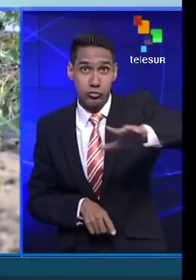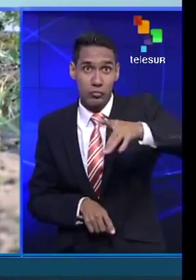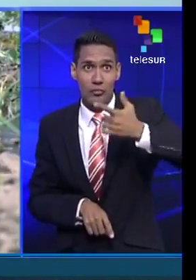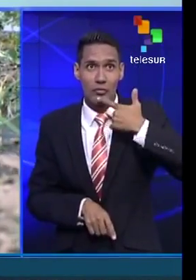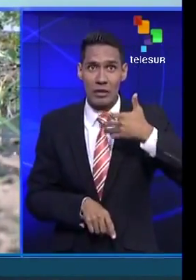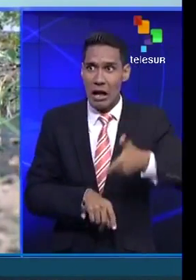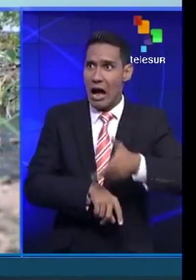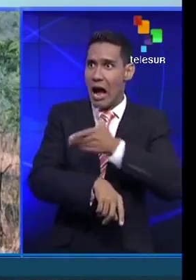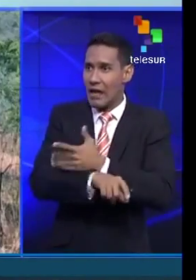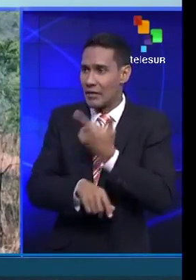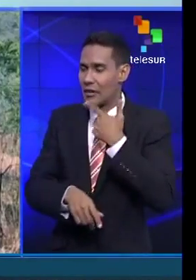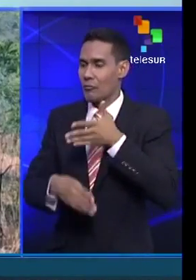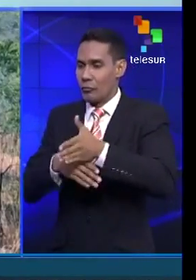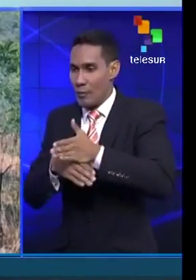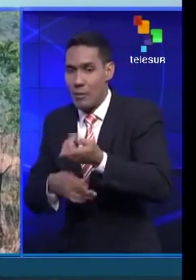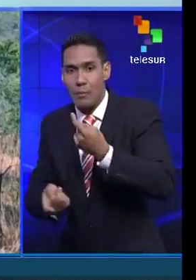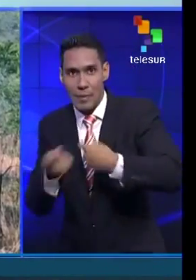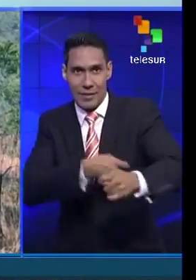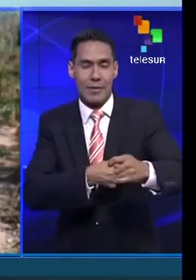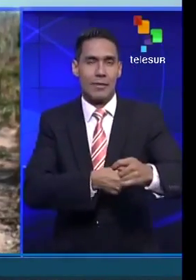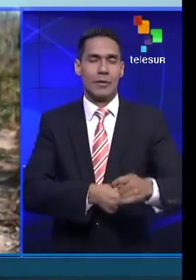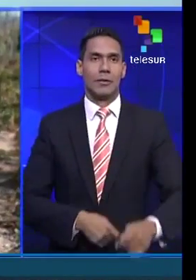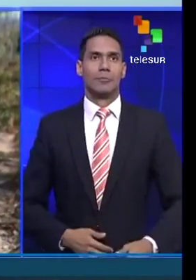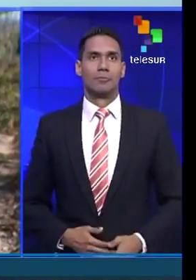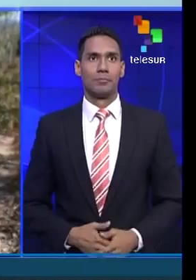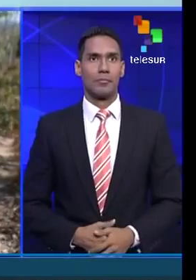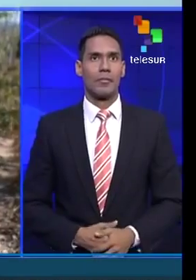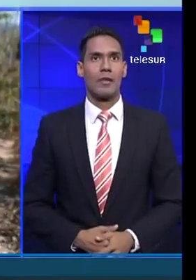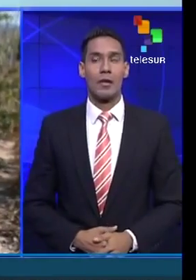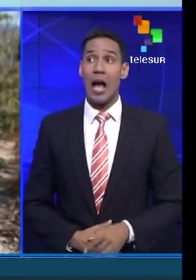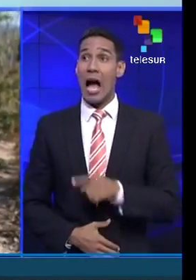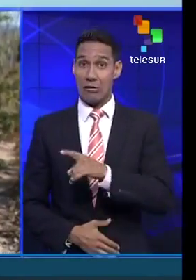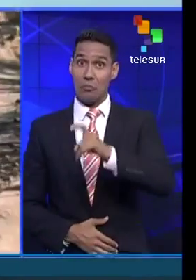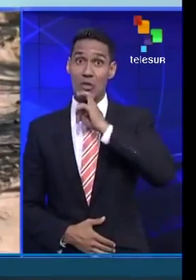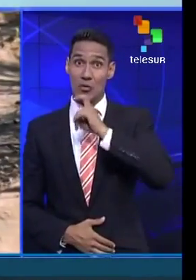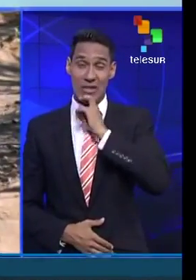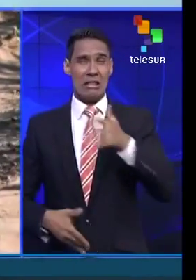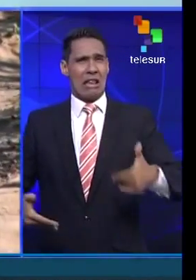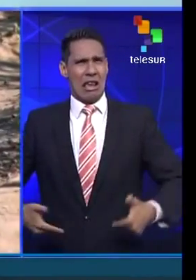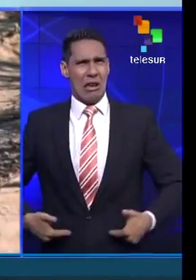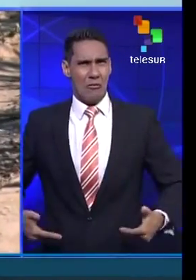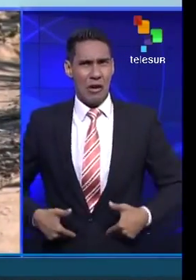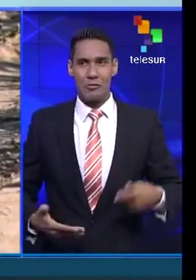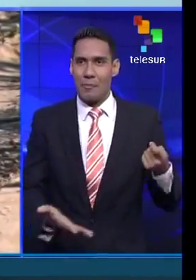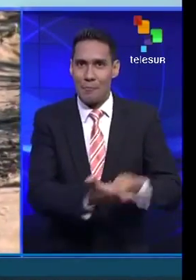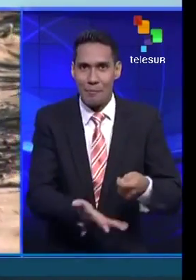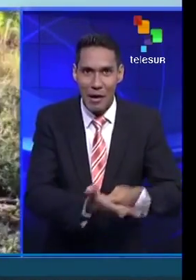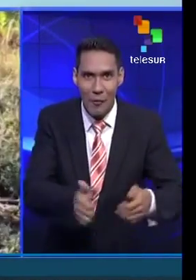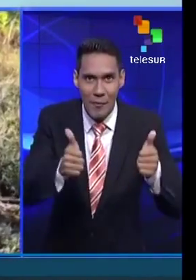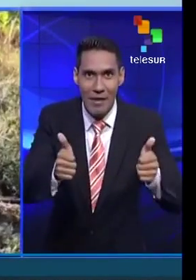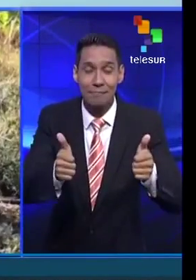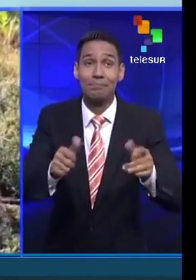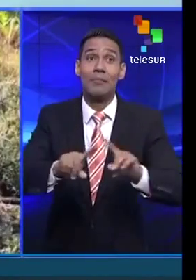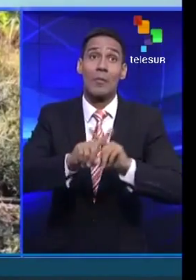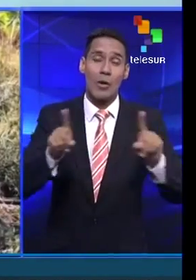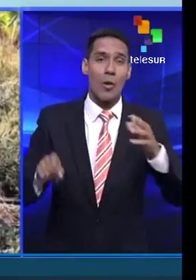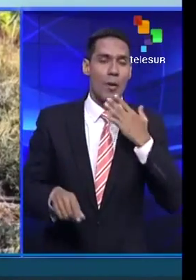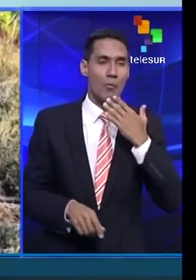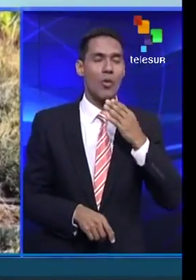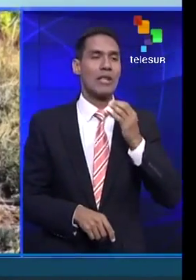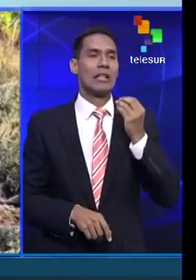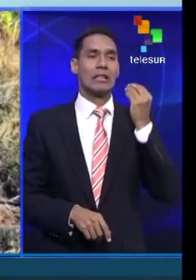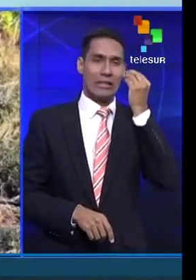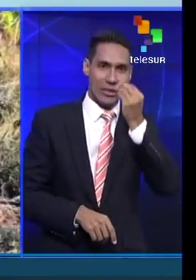que ir a por leña para vender. El servicio es duro y el esfuerzo no se paga lo suficiente. Pero si la cebolla, el